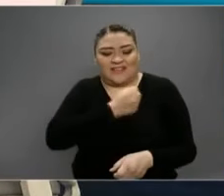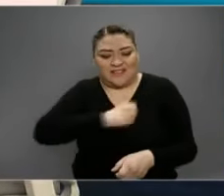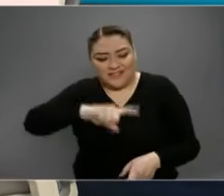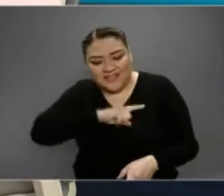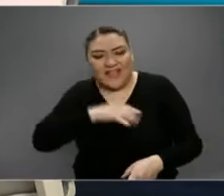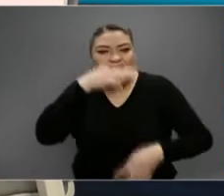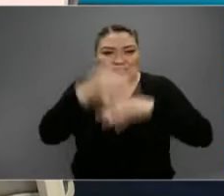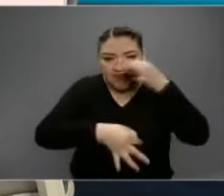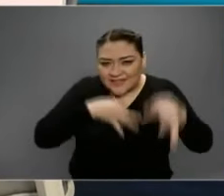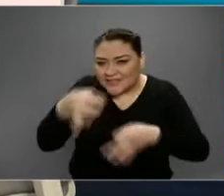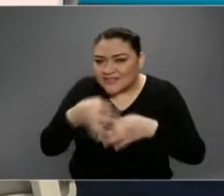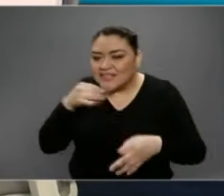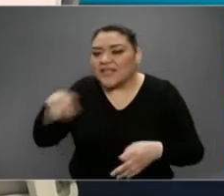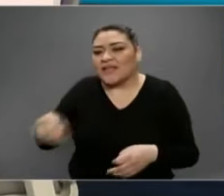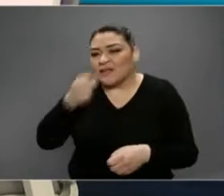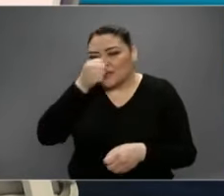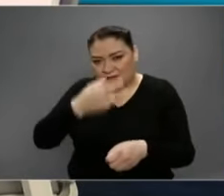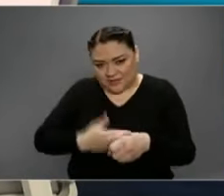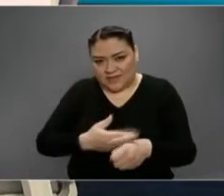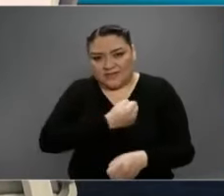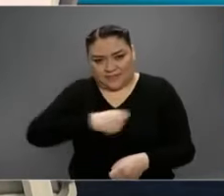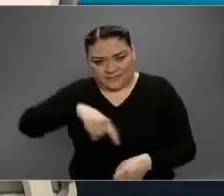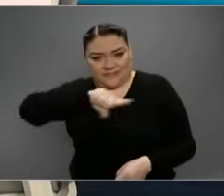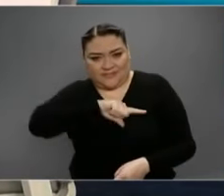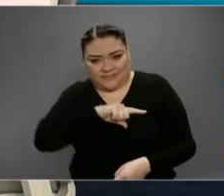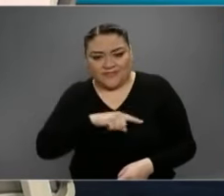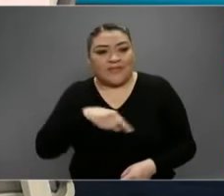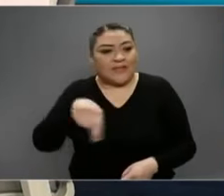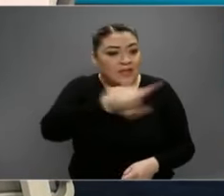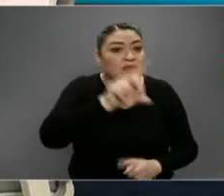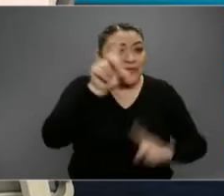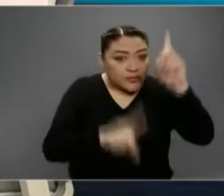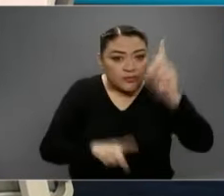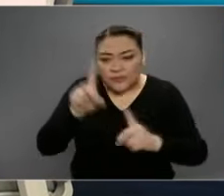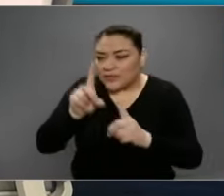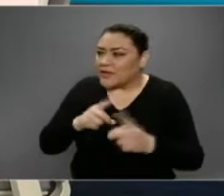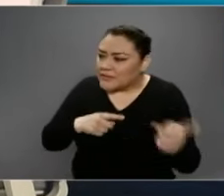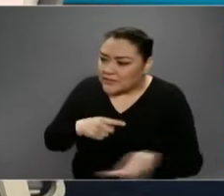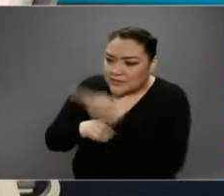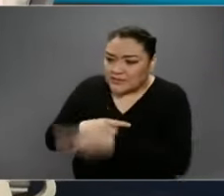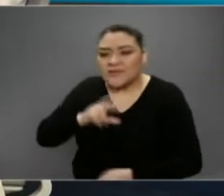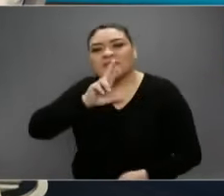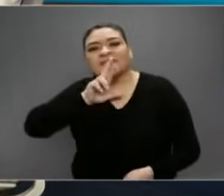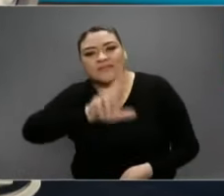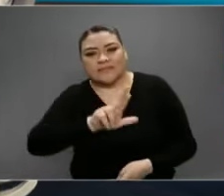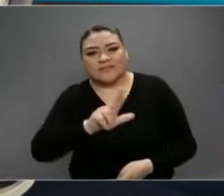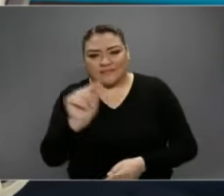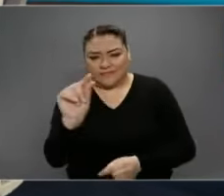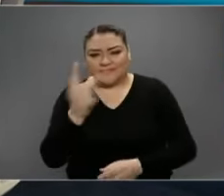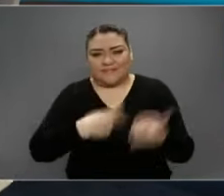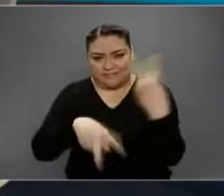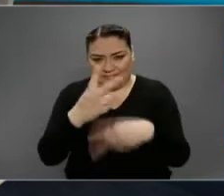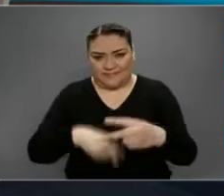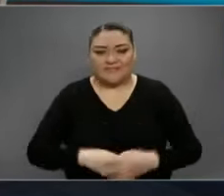la salud de la Secretaría de Salud, para resolver todas sus dudas. Volvemos.